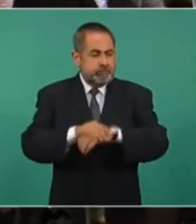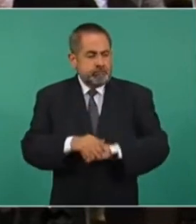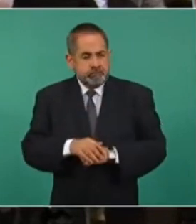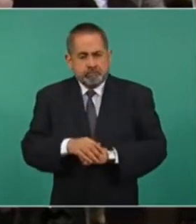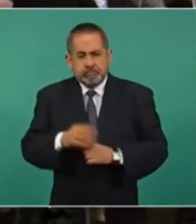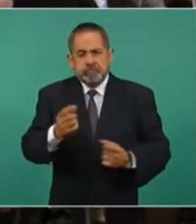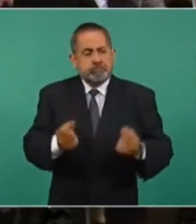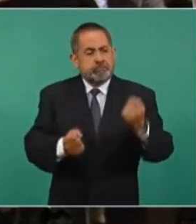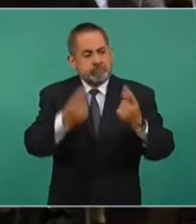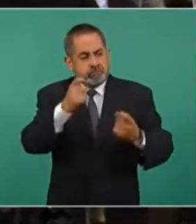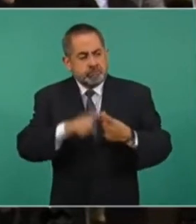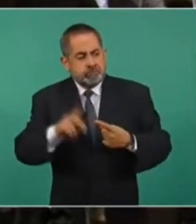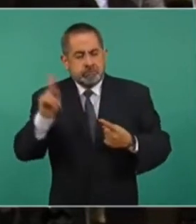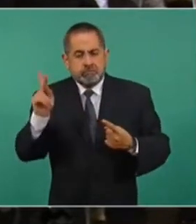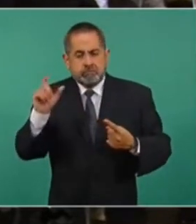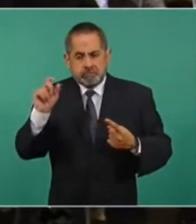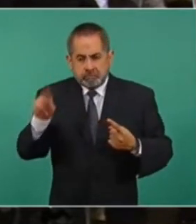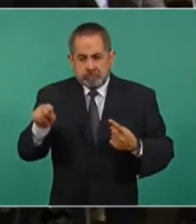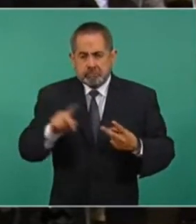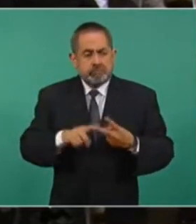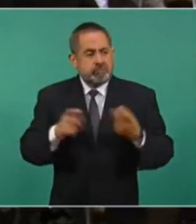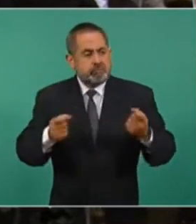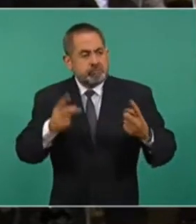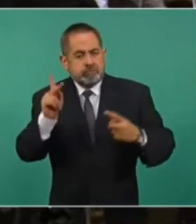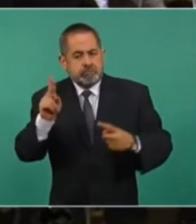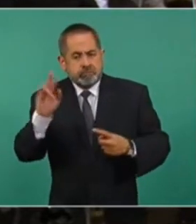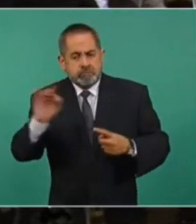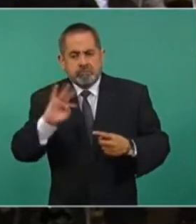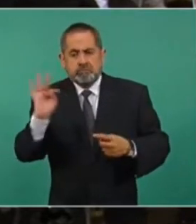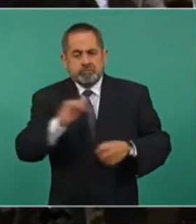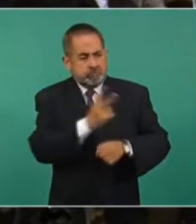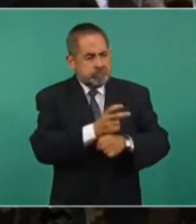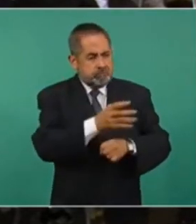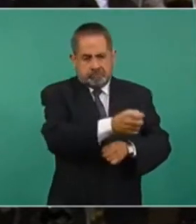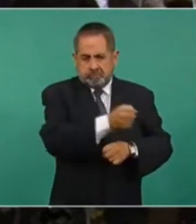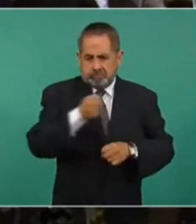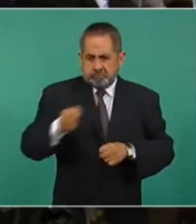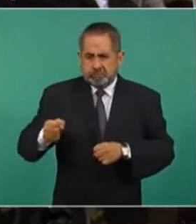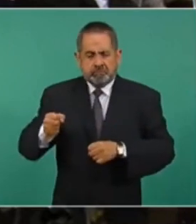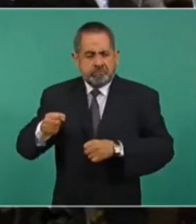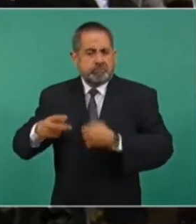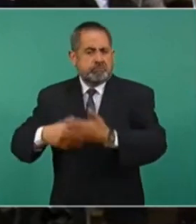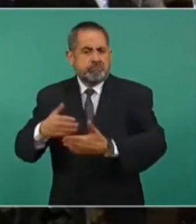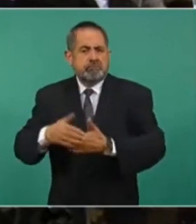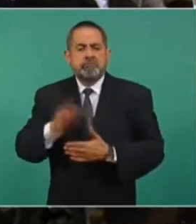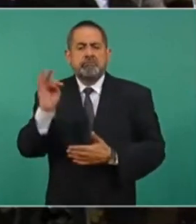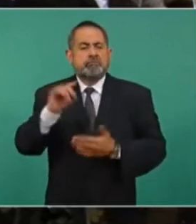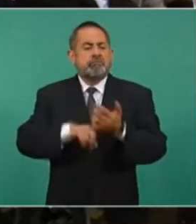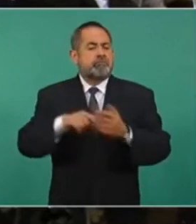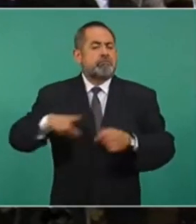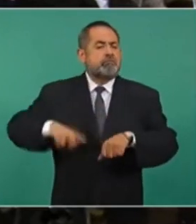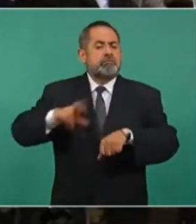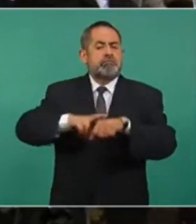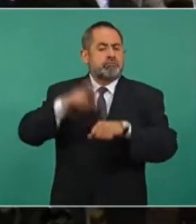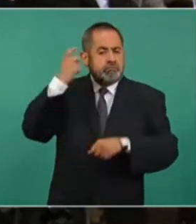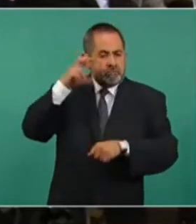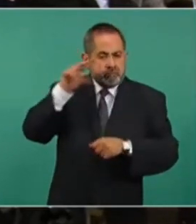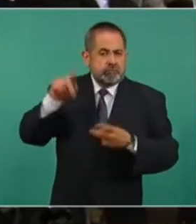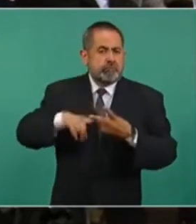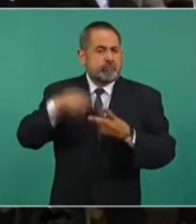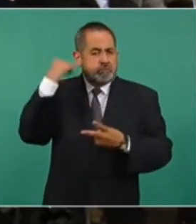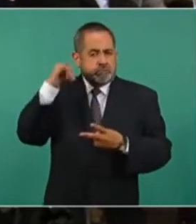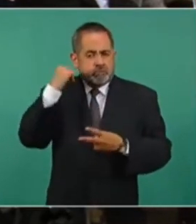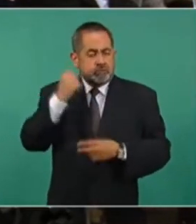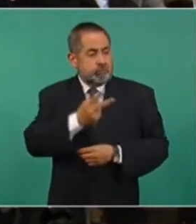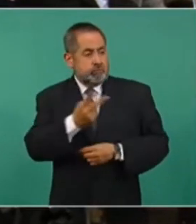o perista que podrían ser invitadas a su gabinete. En particular, los gobernadores de Quintana Roo y Yucatán, Carlos Joaquín y